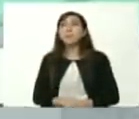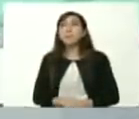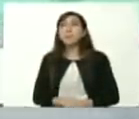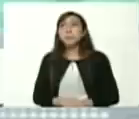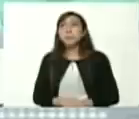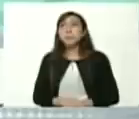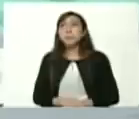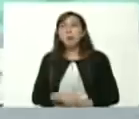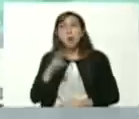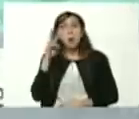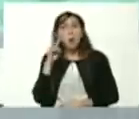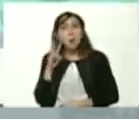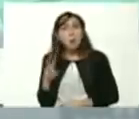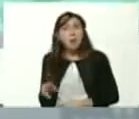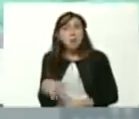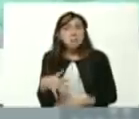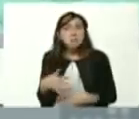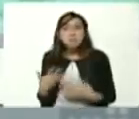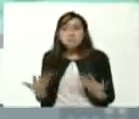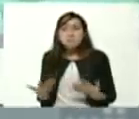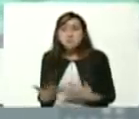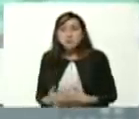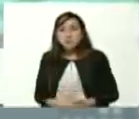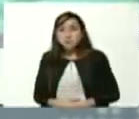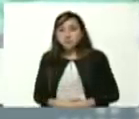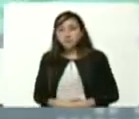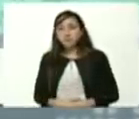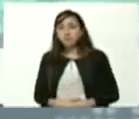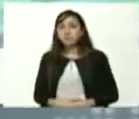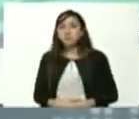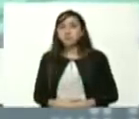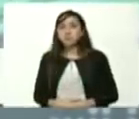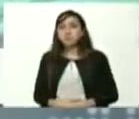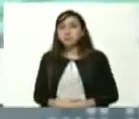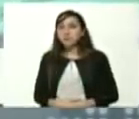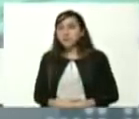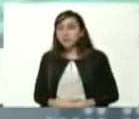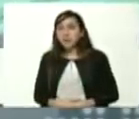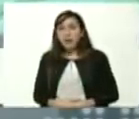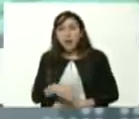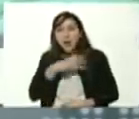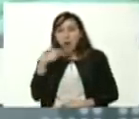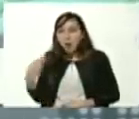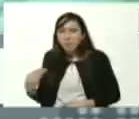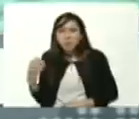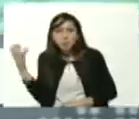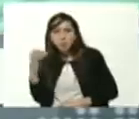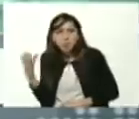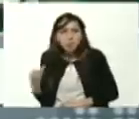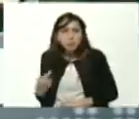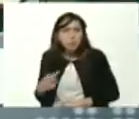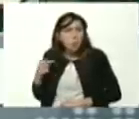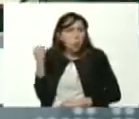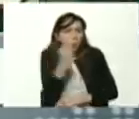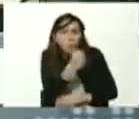cuando uno ve alrededor y ve la masacre de la juventud colombiana cuando ve